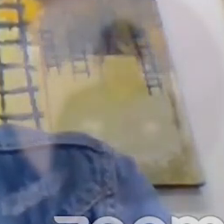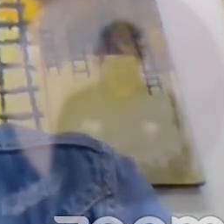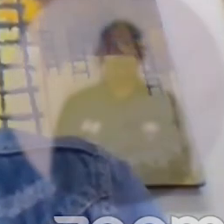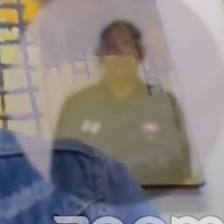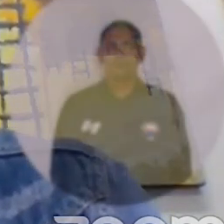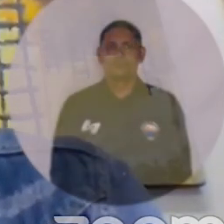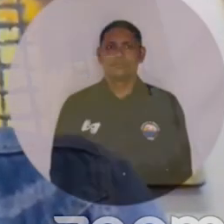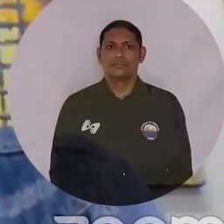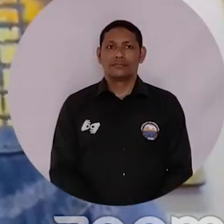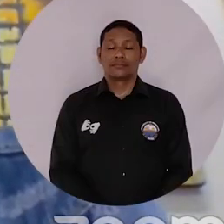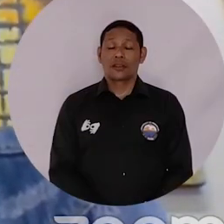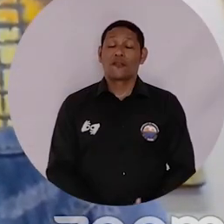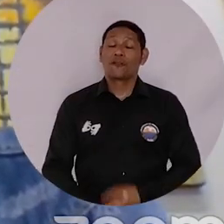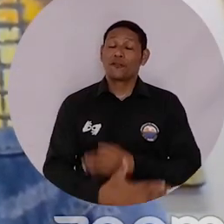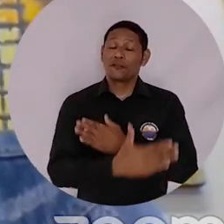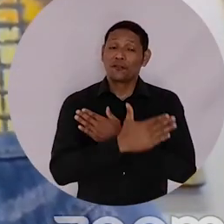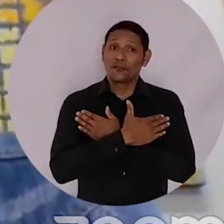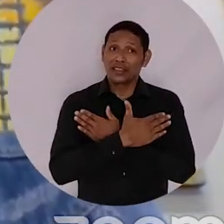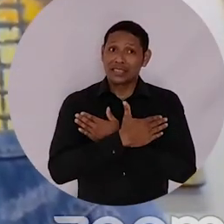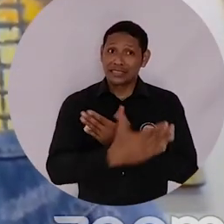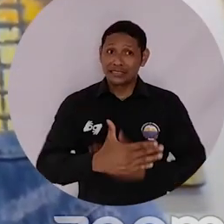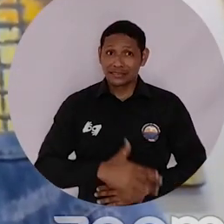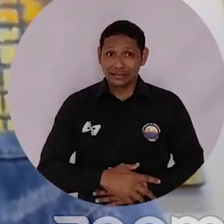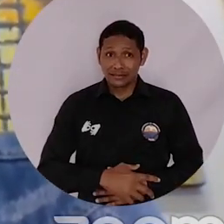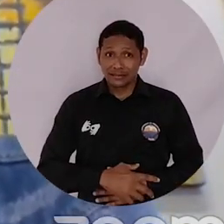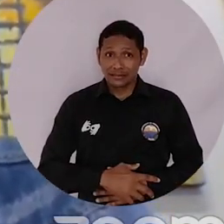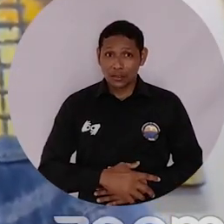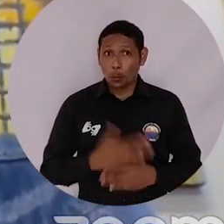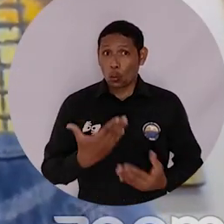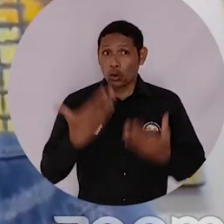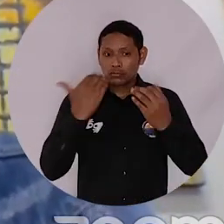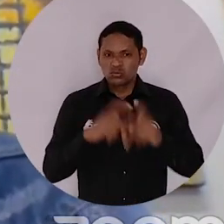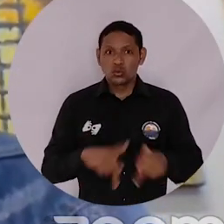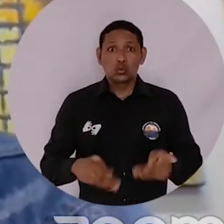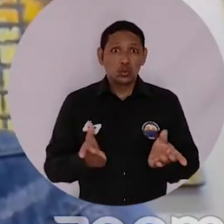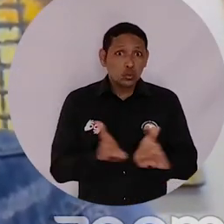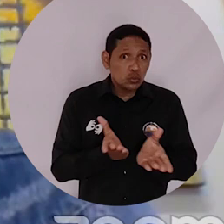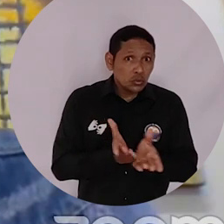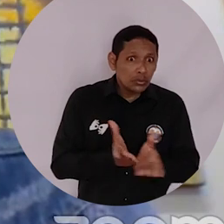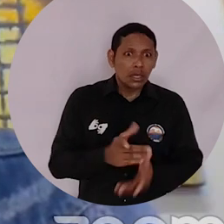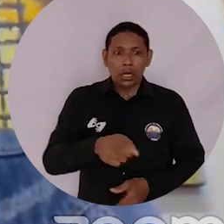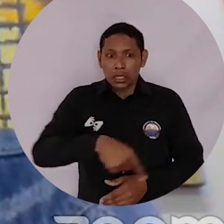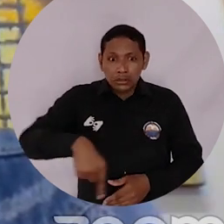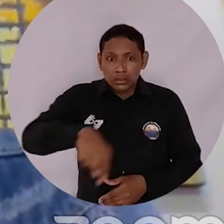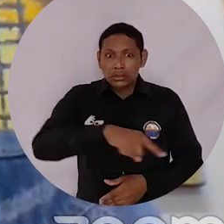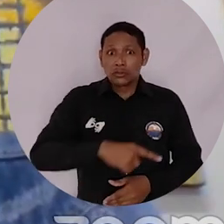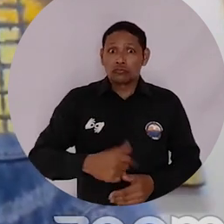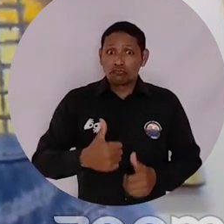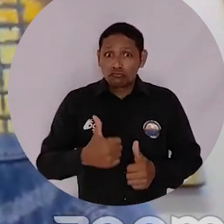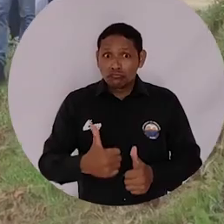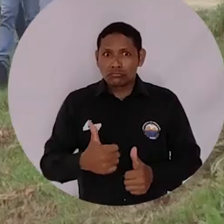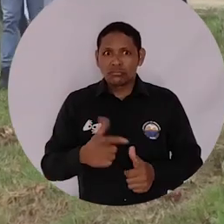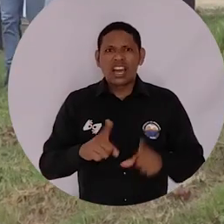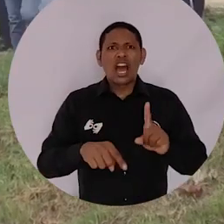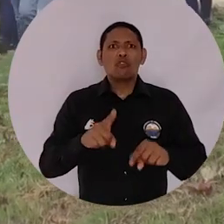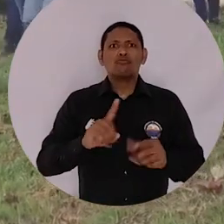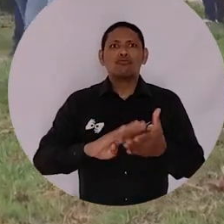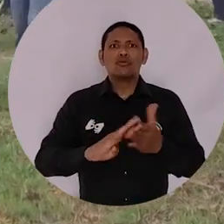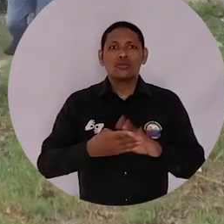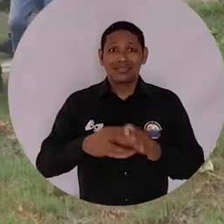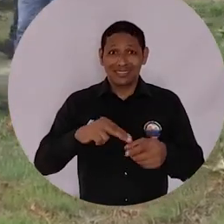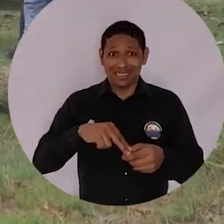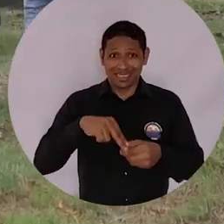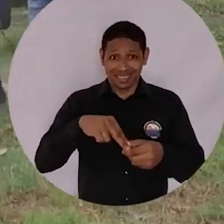Felicitar, como bien lo mencionaban, esos estudiantes, los que son de comunidades indígenas,